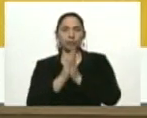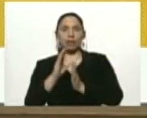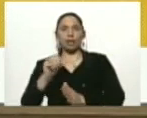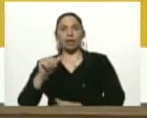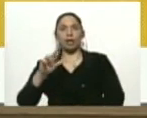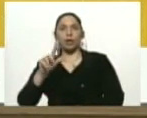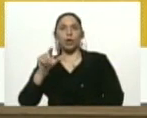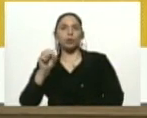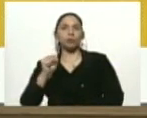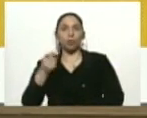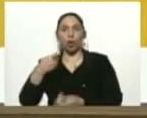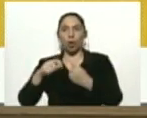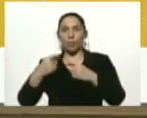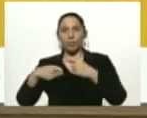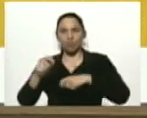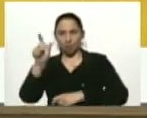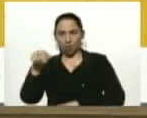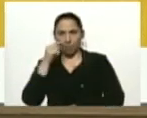comerciante.